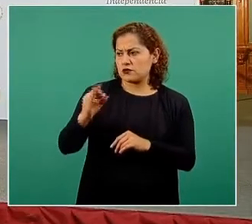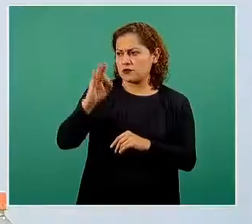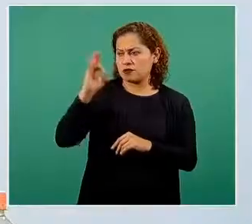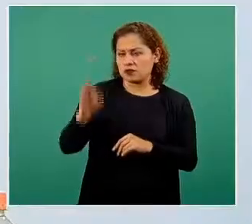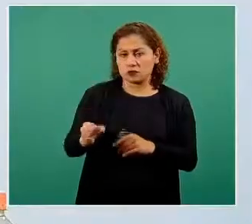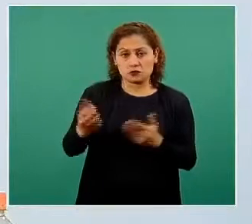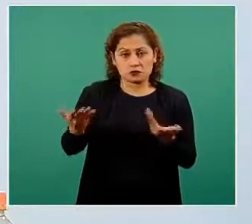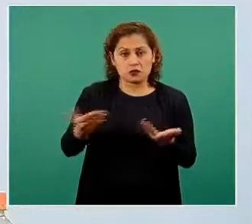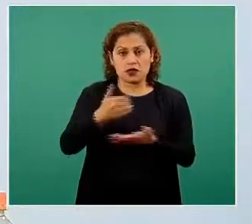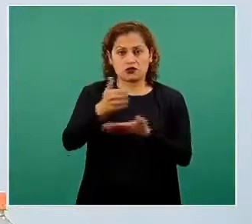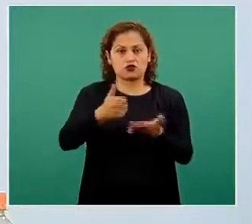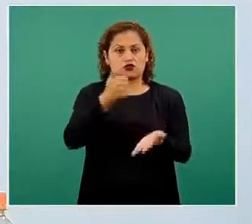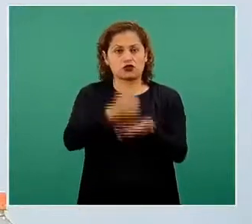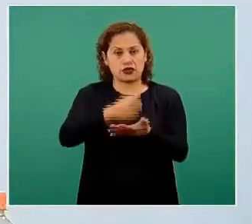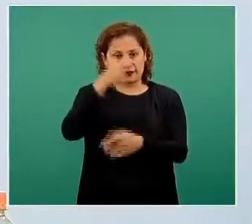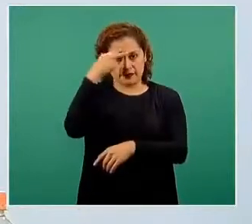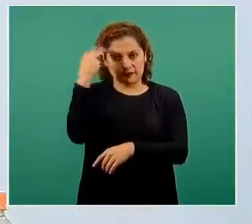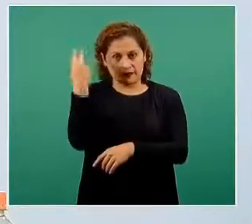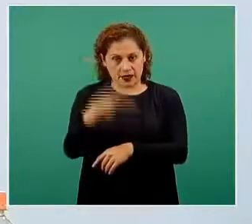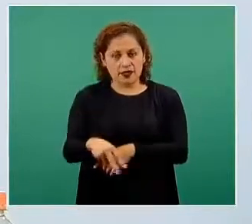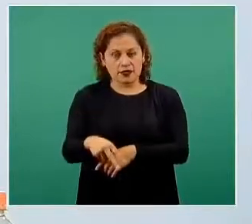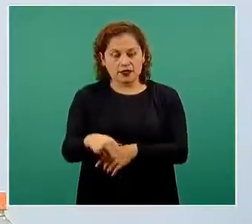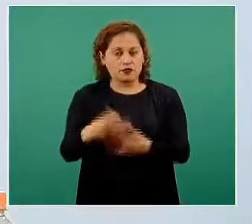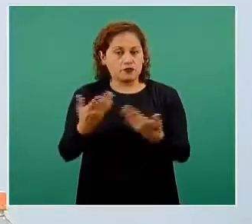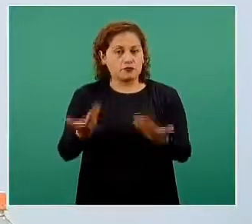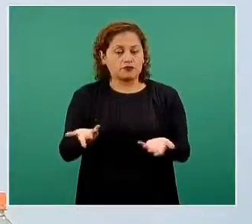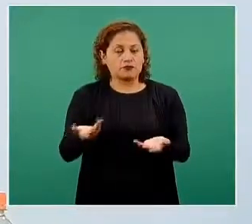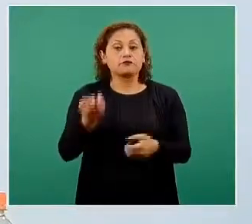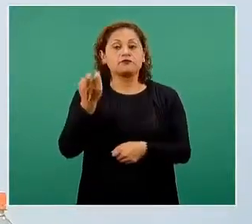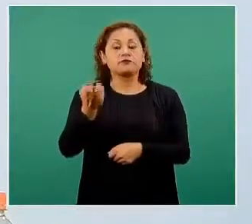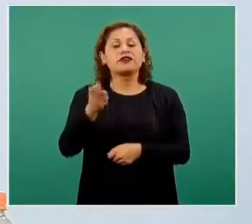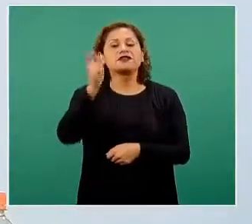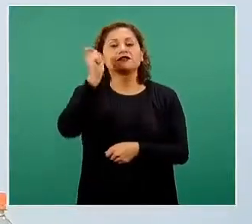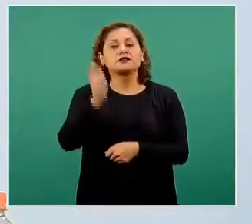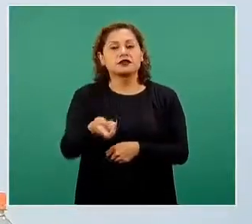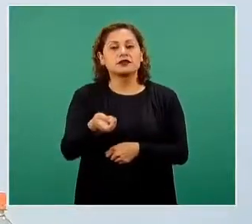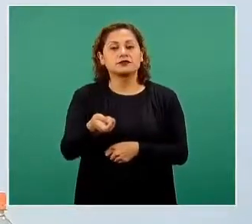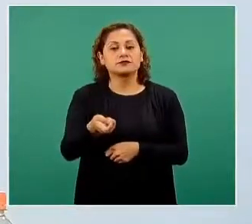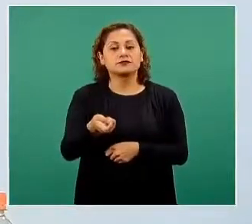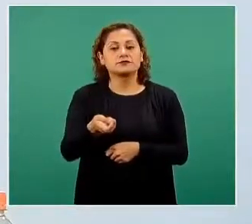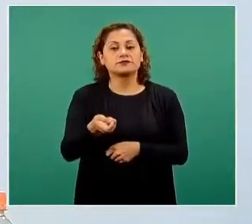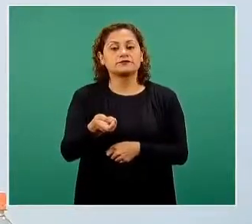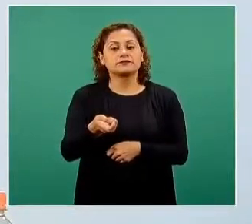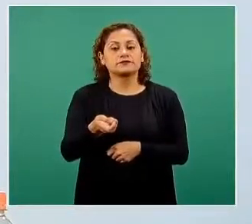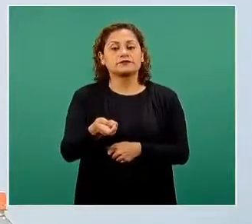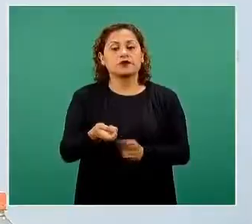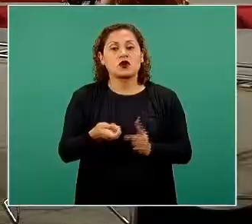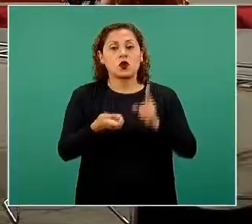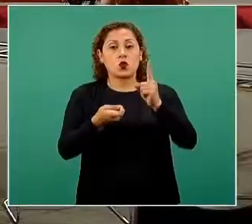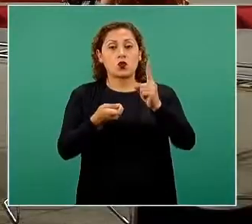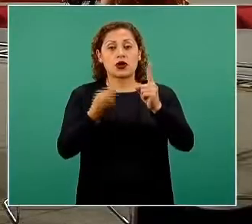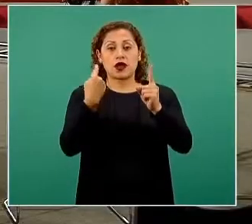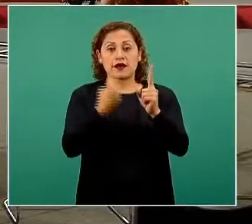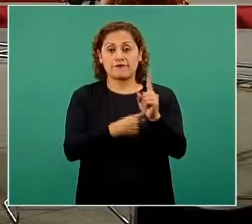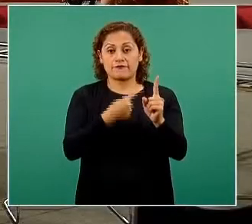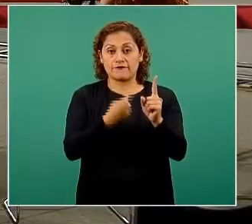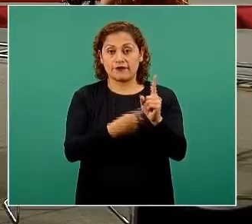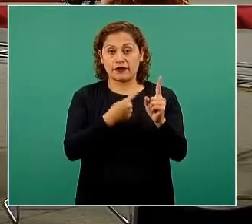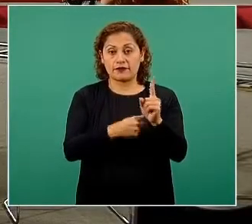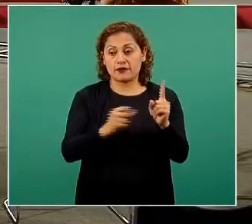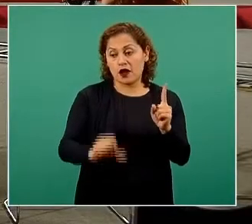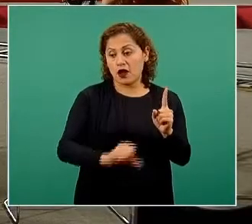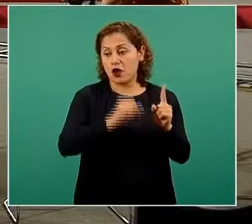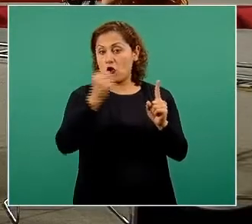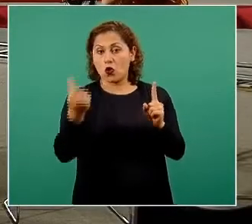Ciudad de México repito 0.84 entonces significa que obviamente un caso no está generando ni siquiera otro